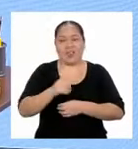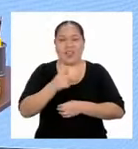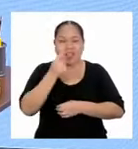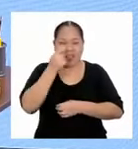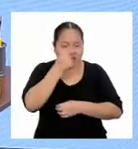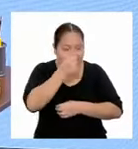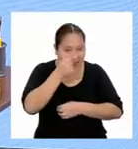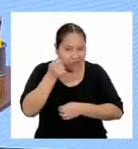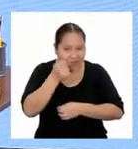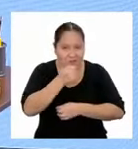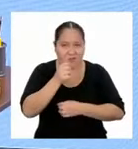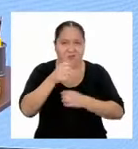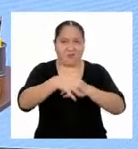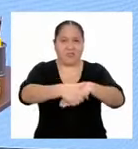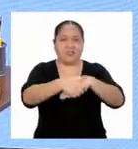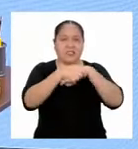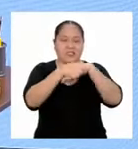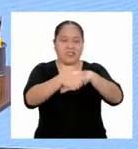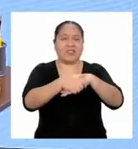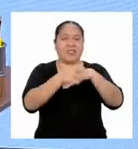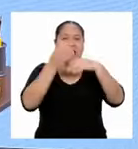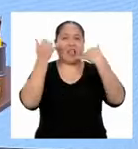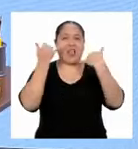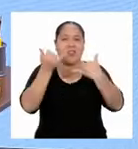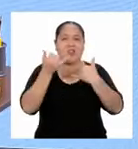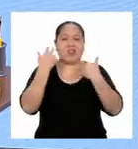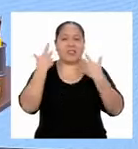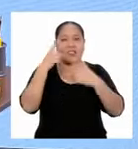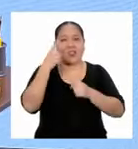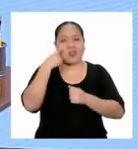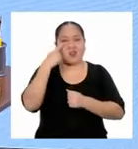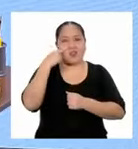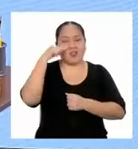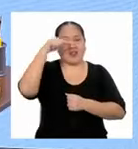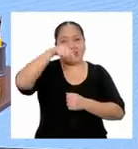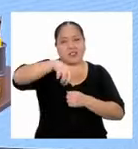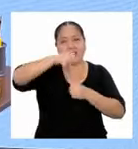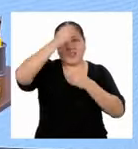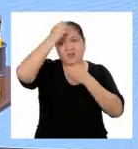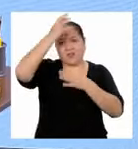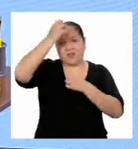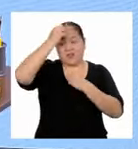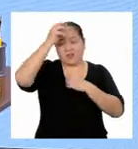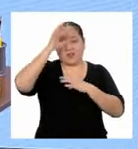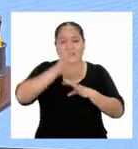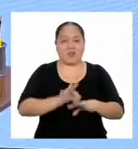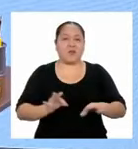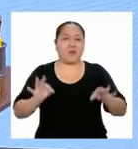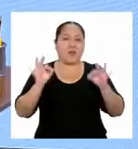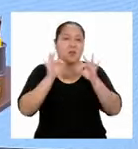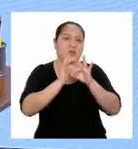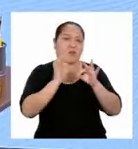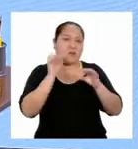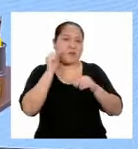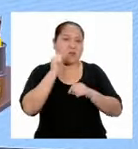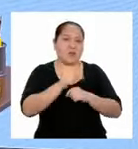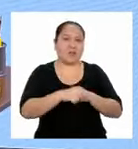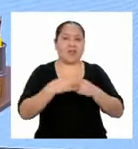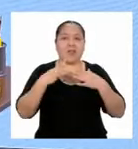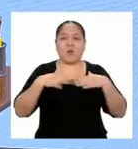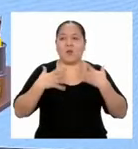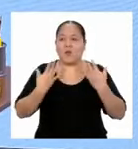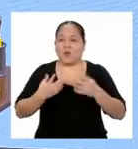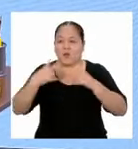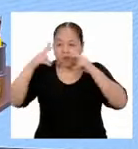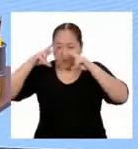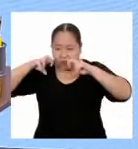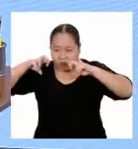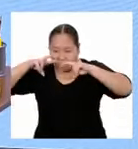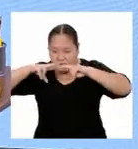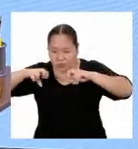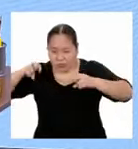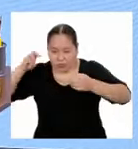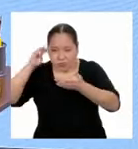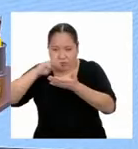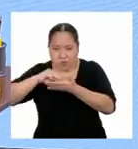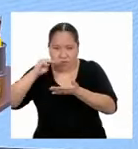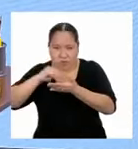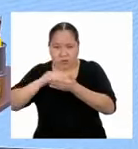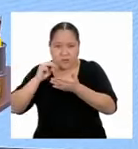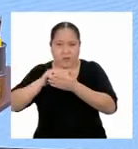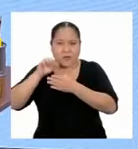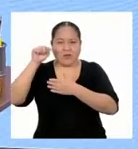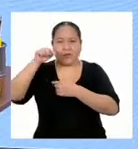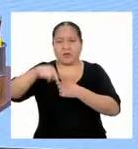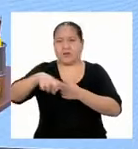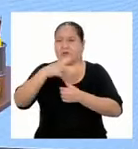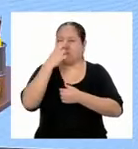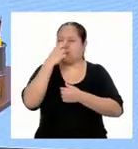¡Felicitaciones! Ahora ya conocemos esta información tan valiosa y así podremos seguir investigando más sobre este